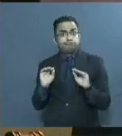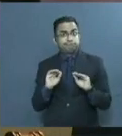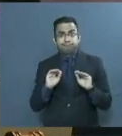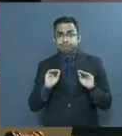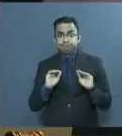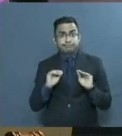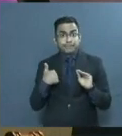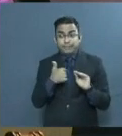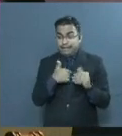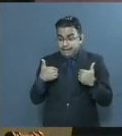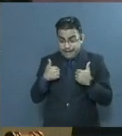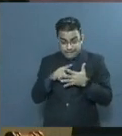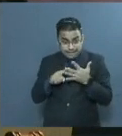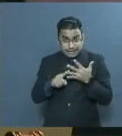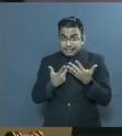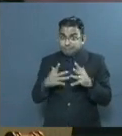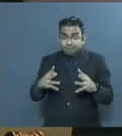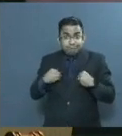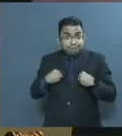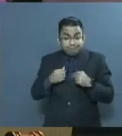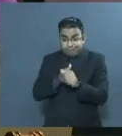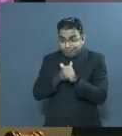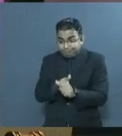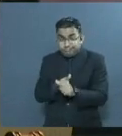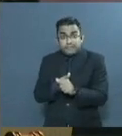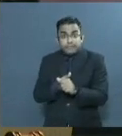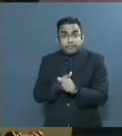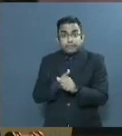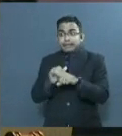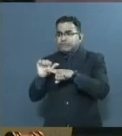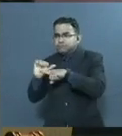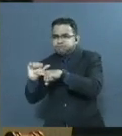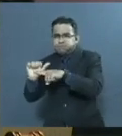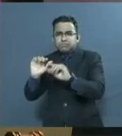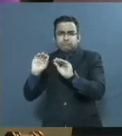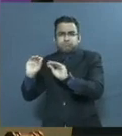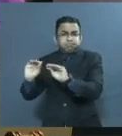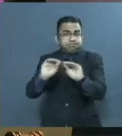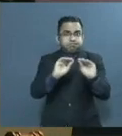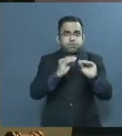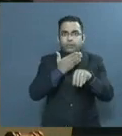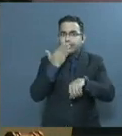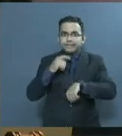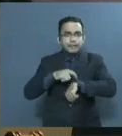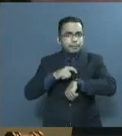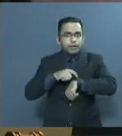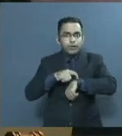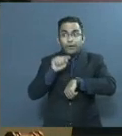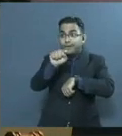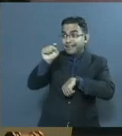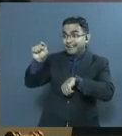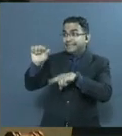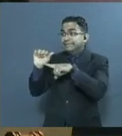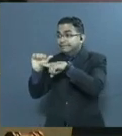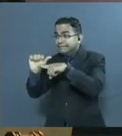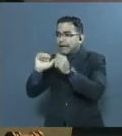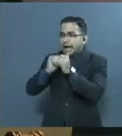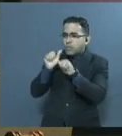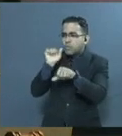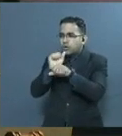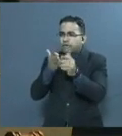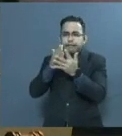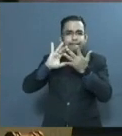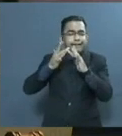para capacitar en profundidad se presentó el tiempo necesario para capacitar al personal. Ni